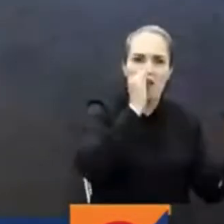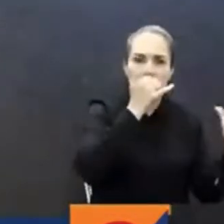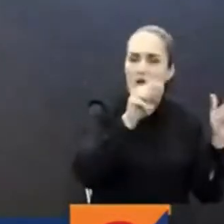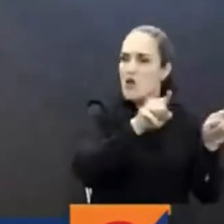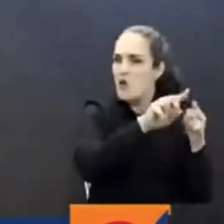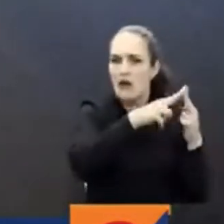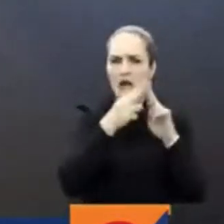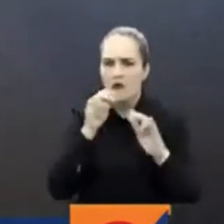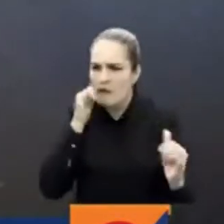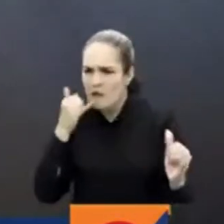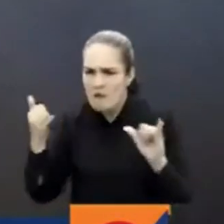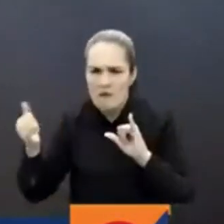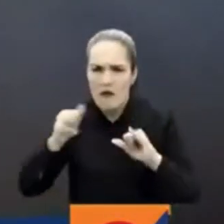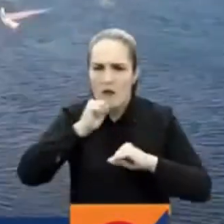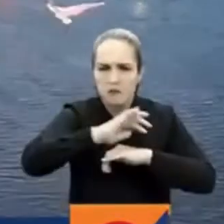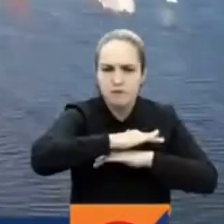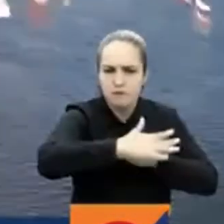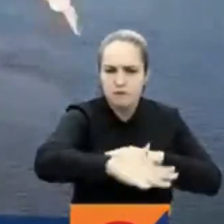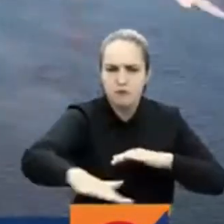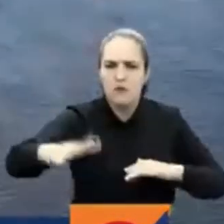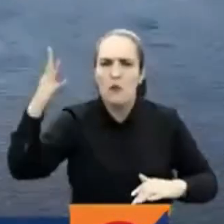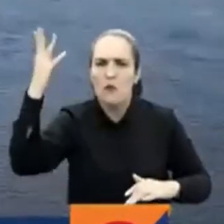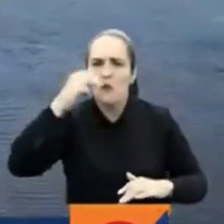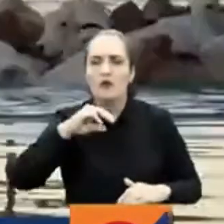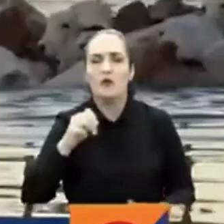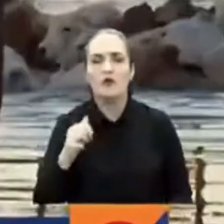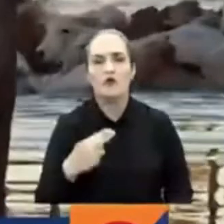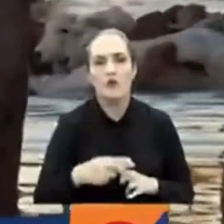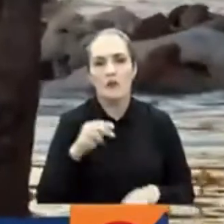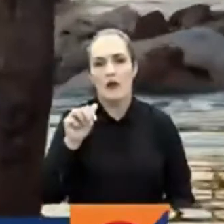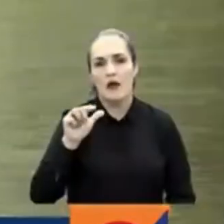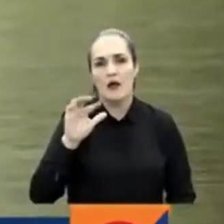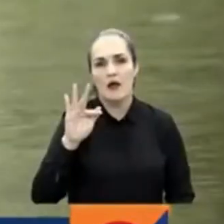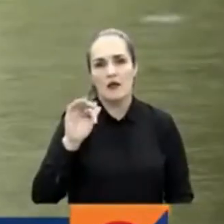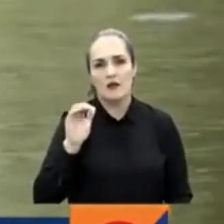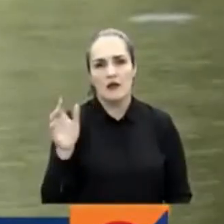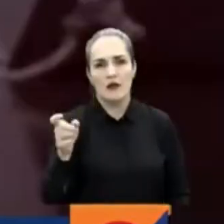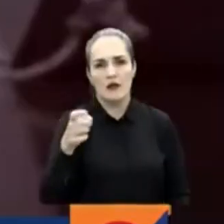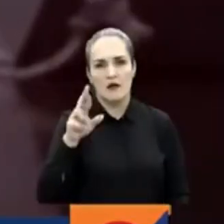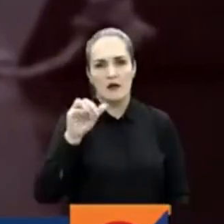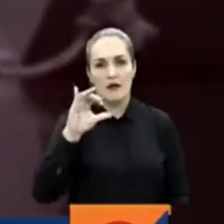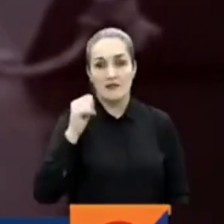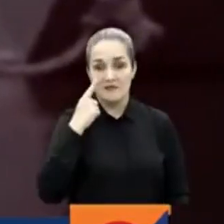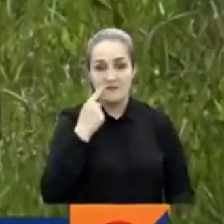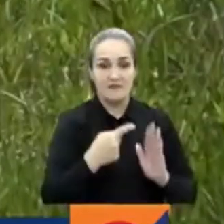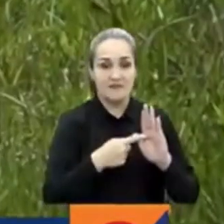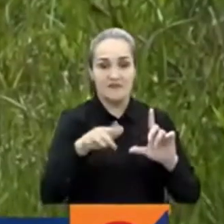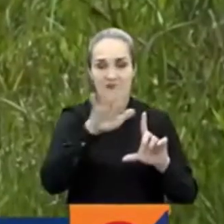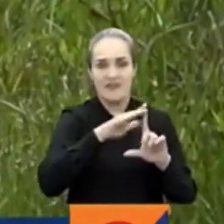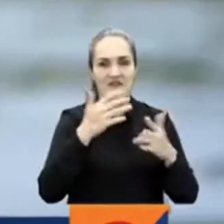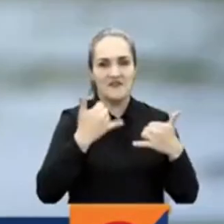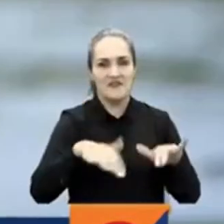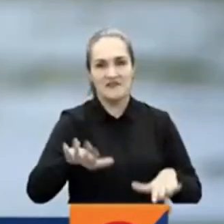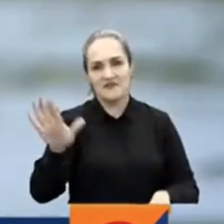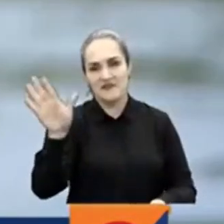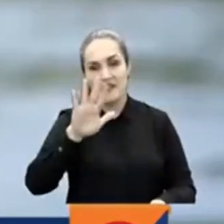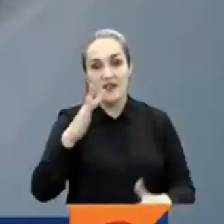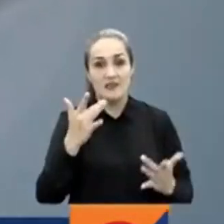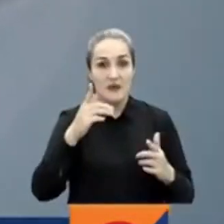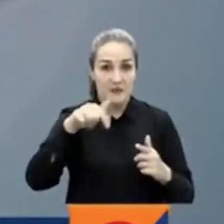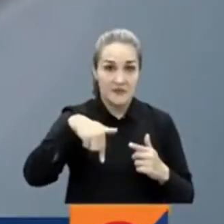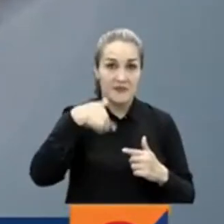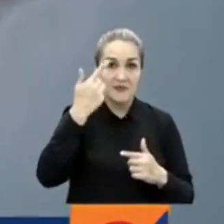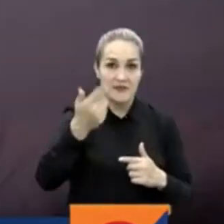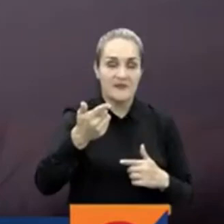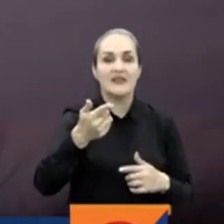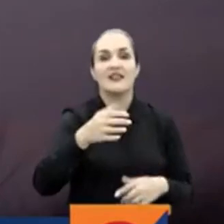las reservas de Altagracia ubicadas en la provincia Trinidad. Con estas imágenes nos despedimos, los esperamos en